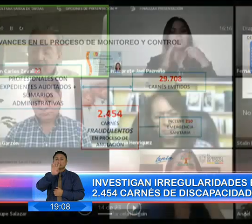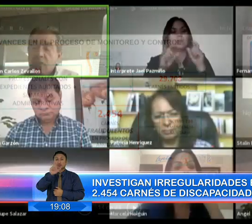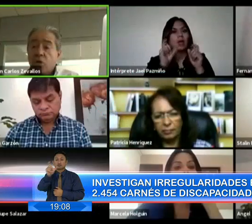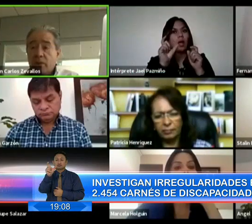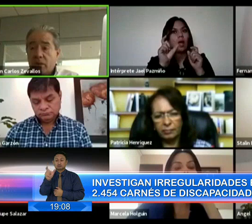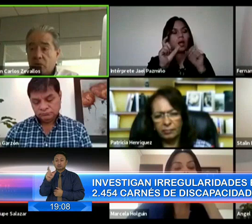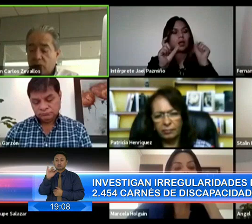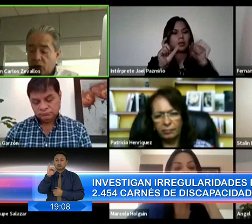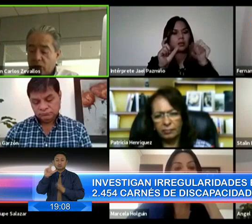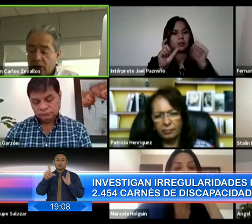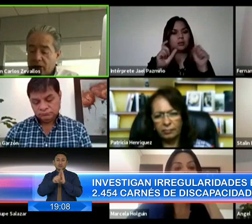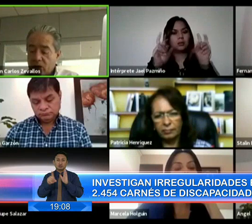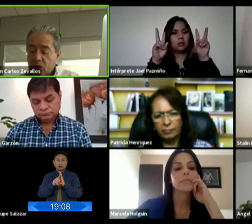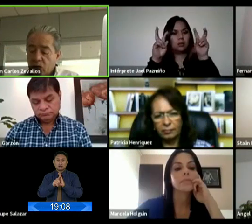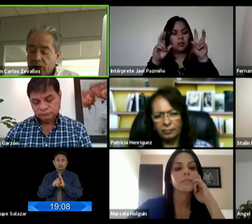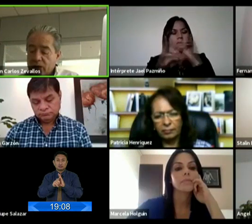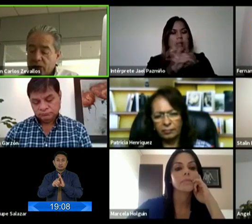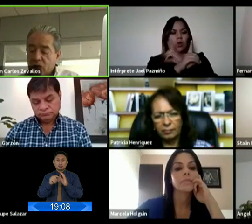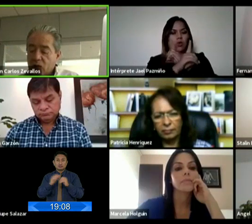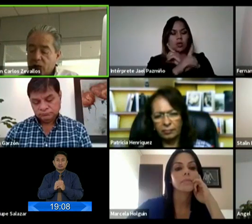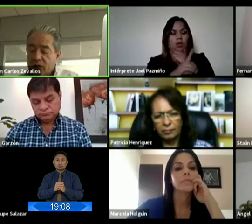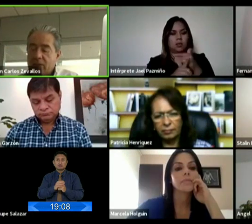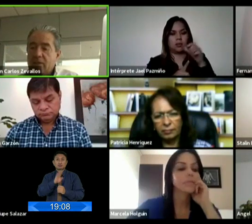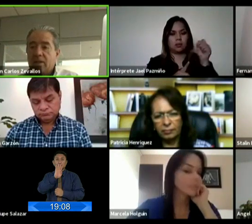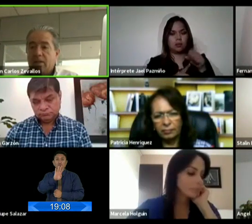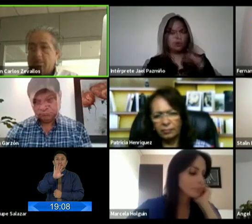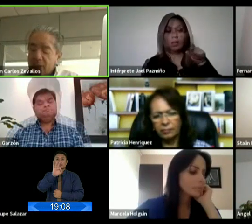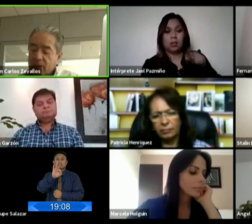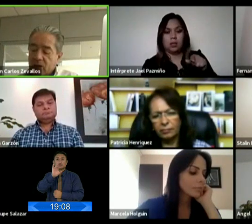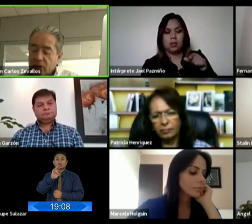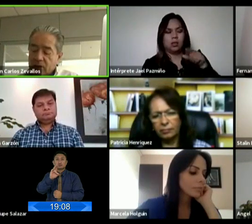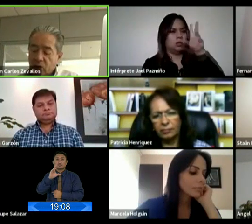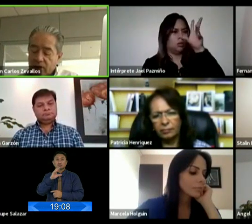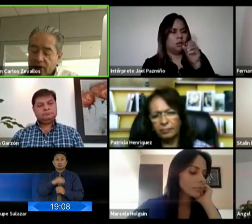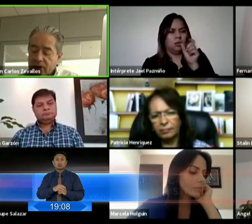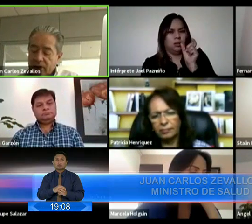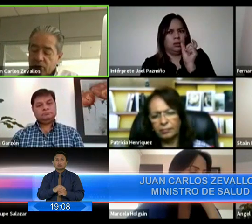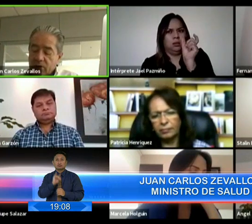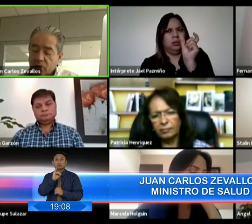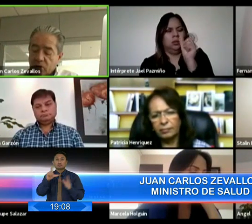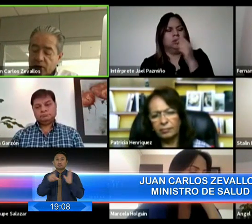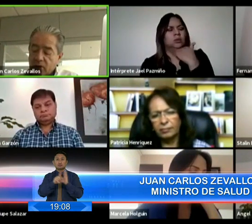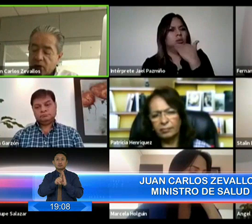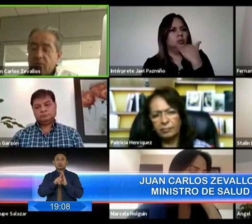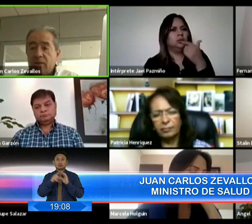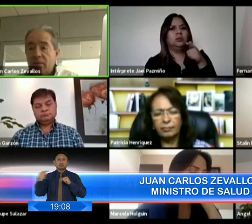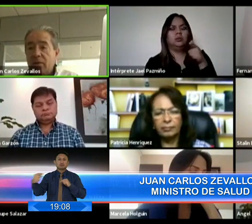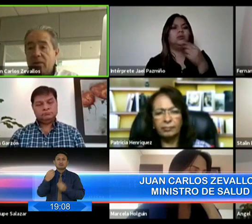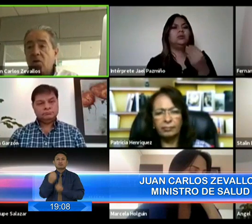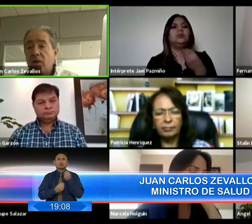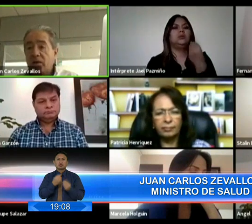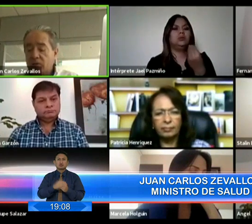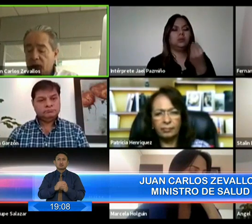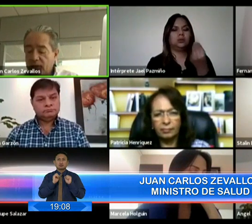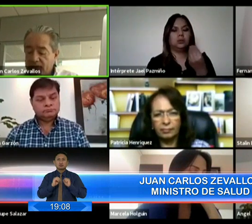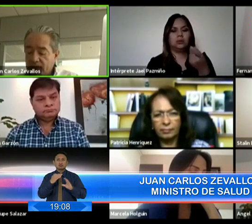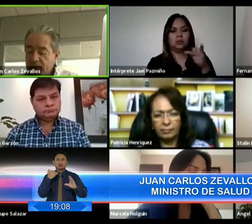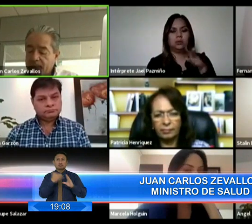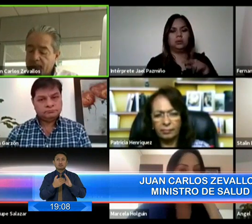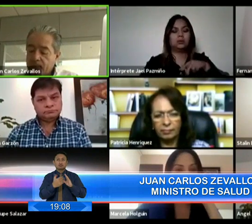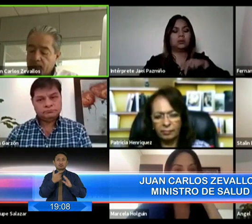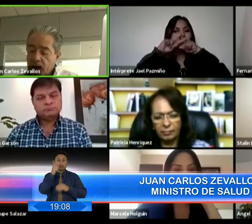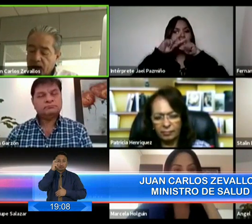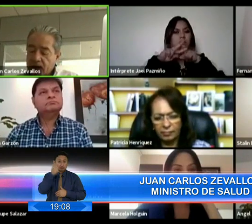fraudulentos. Sobre lo del Conadi, son 497 carnets emitidos irregularmente. ¿Qué hemos hecho con eso? Se ha mandado la revisión a la